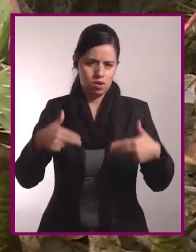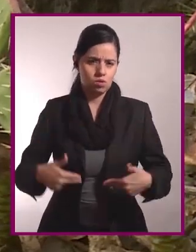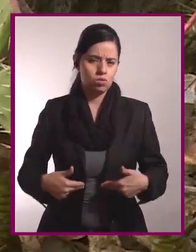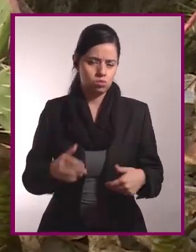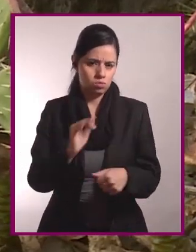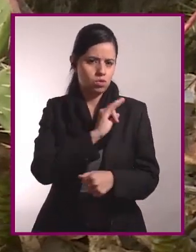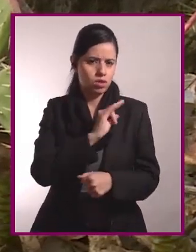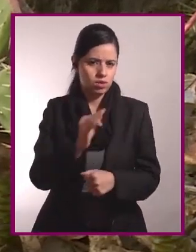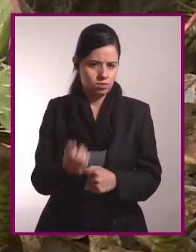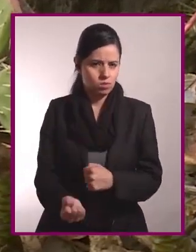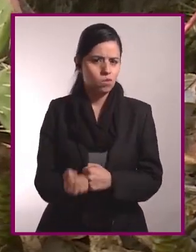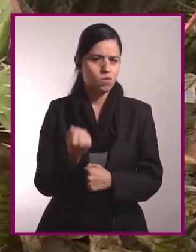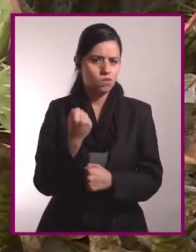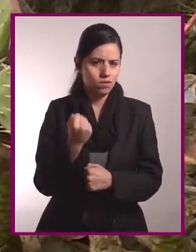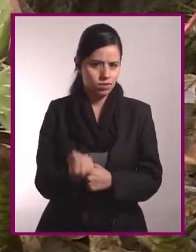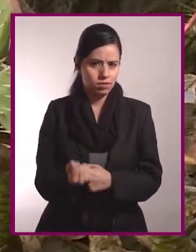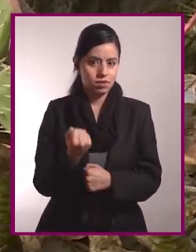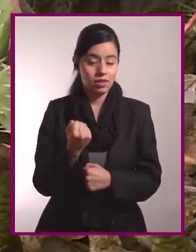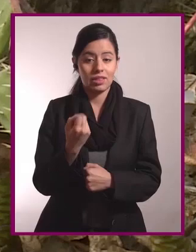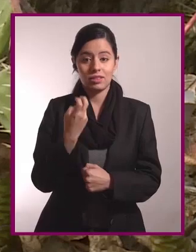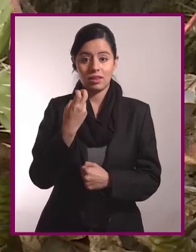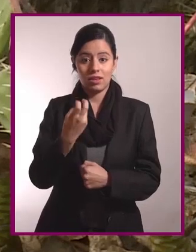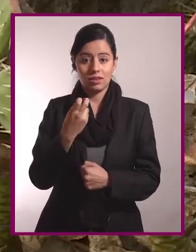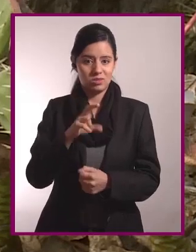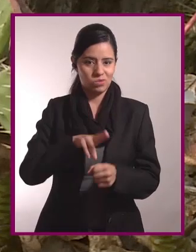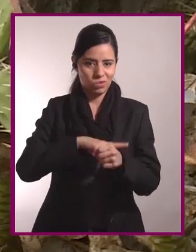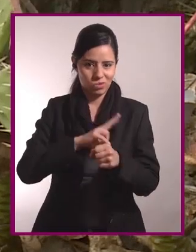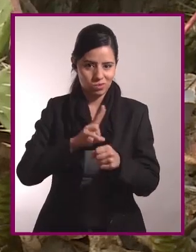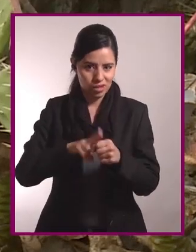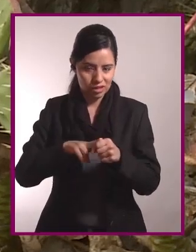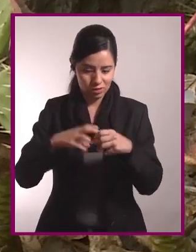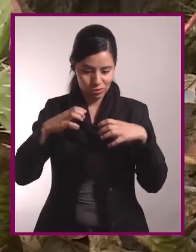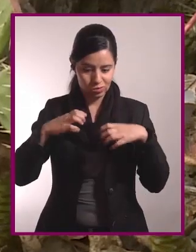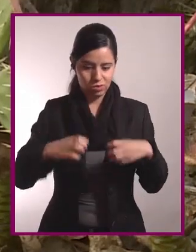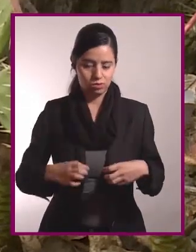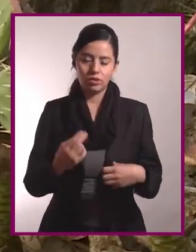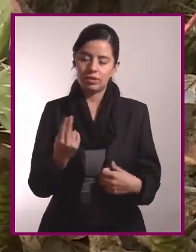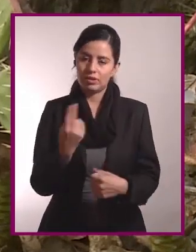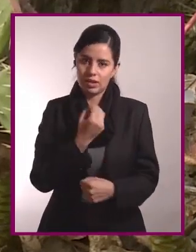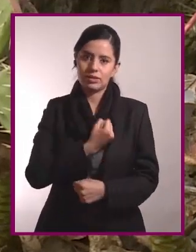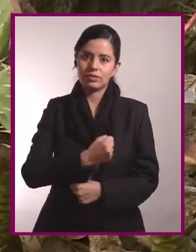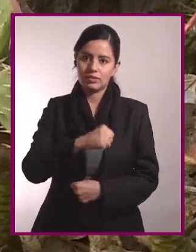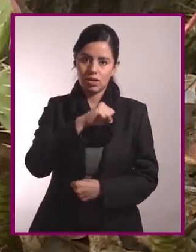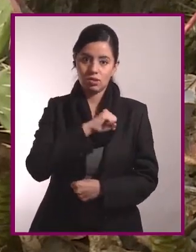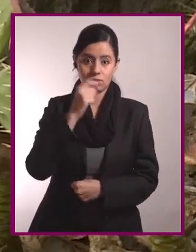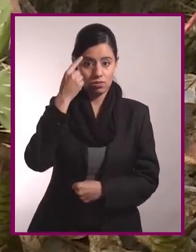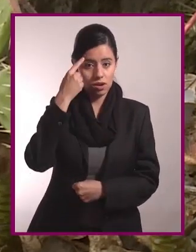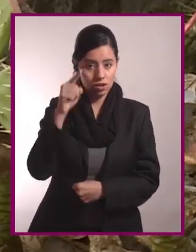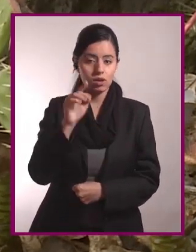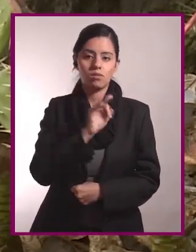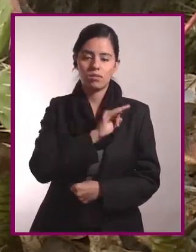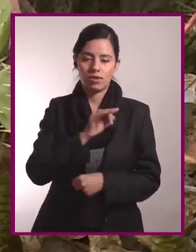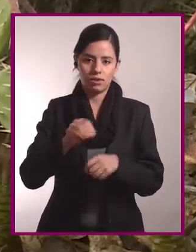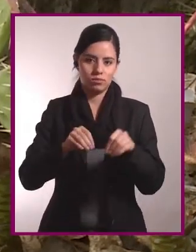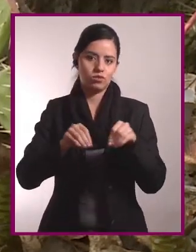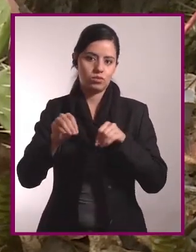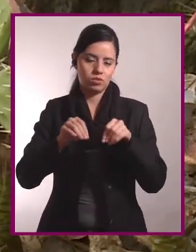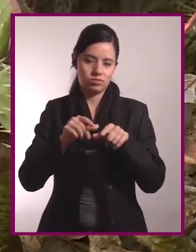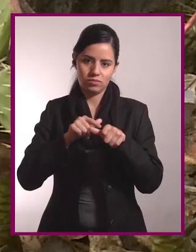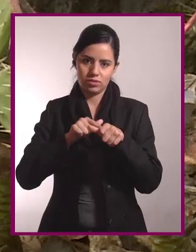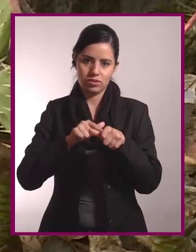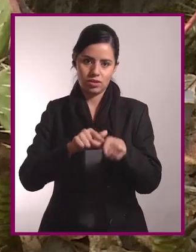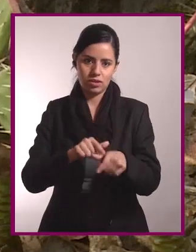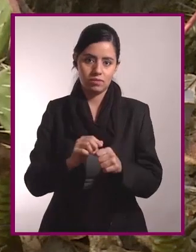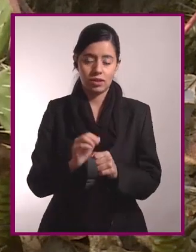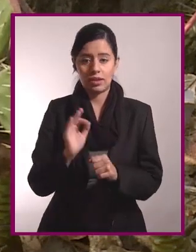esa capacidad natural de los músculos debe mantenerse saludable para que puedas seguir moviéndote sin problemas, y